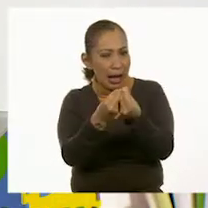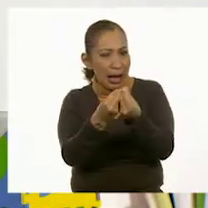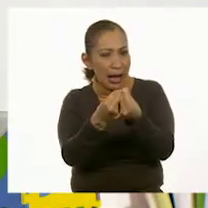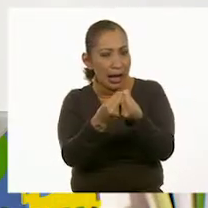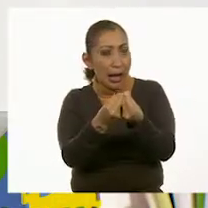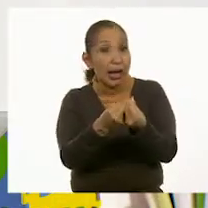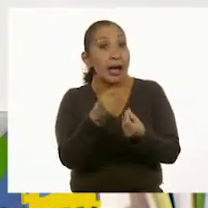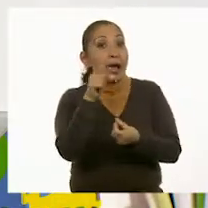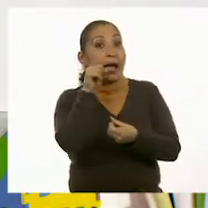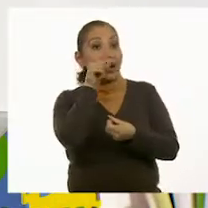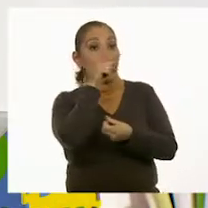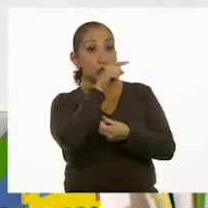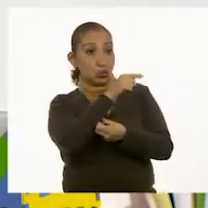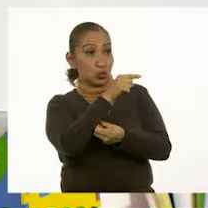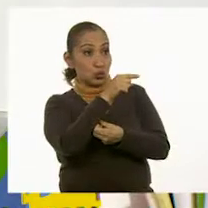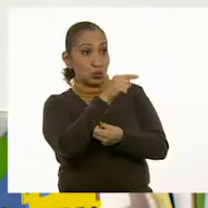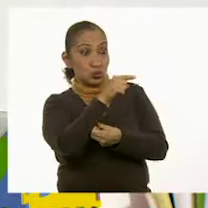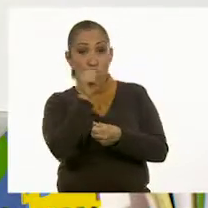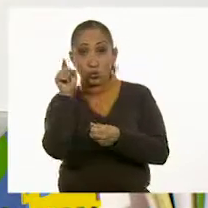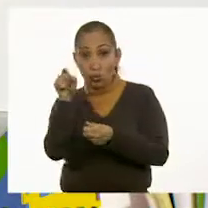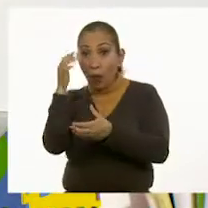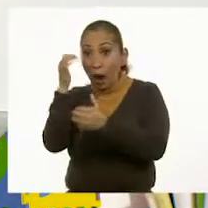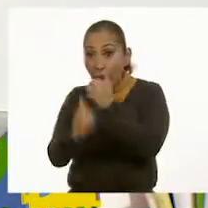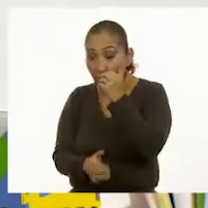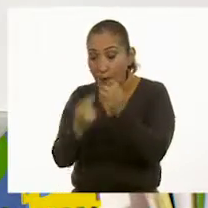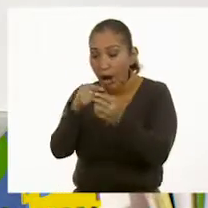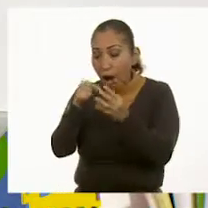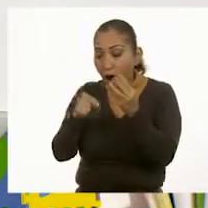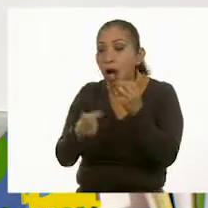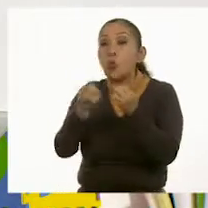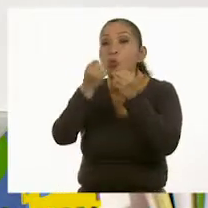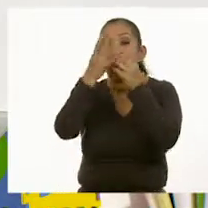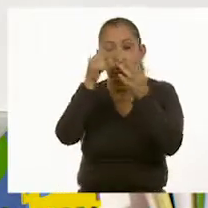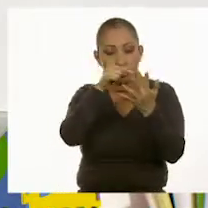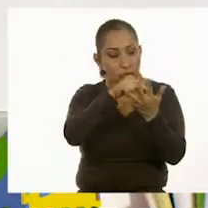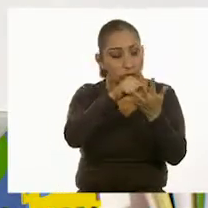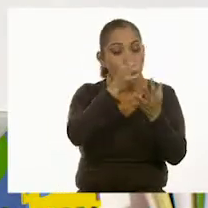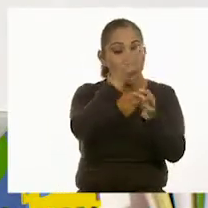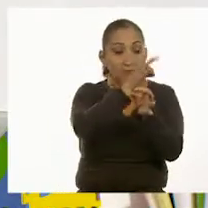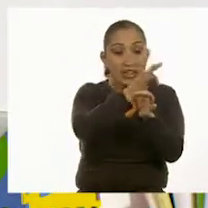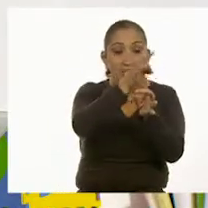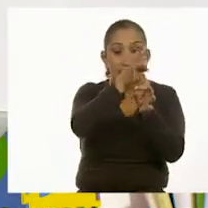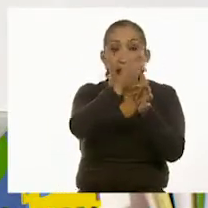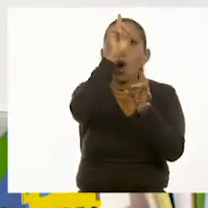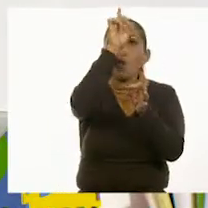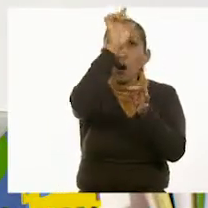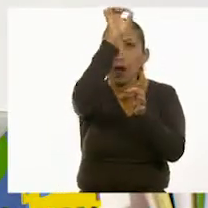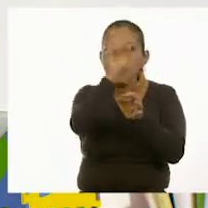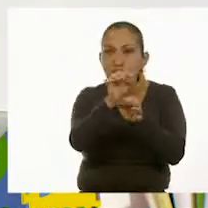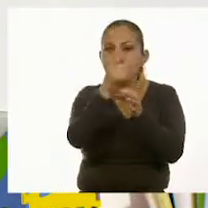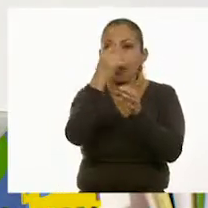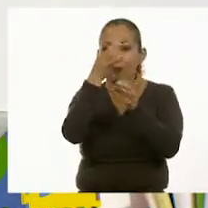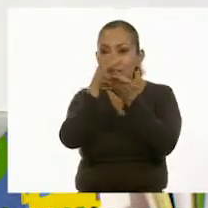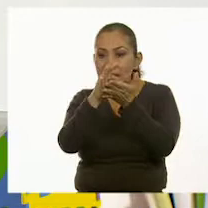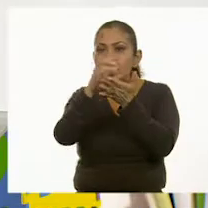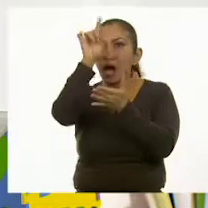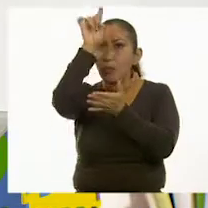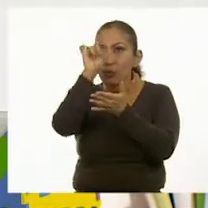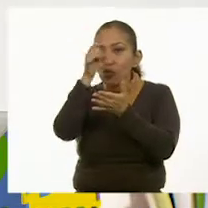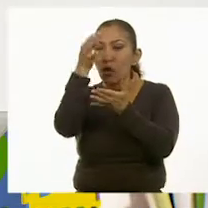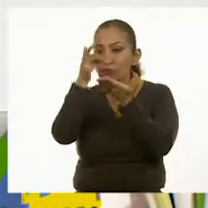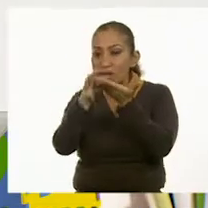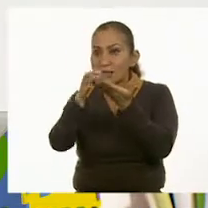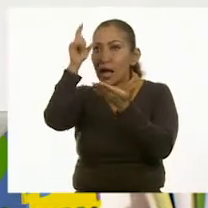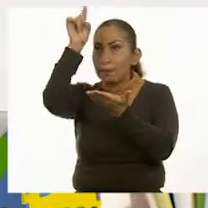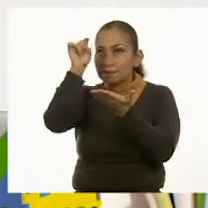lo que vas a hacer es que al final de que termines de contar vas a poner cantidad de palitos por fichas que hay en nuestra caja de sorpresas. Me parece muy bien. Lo